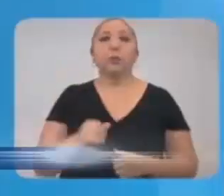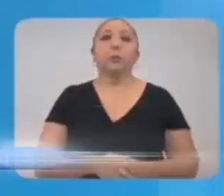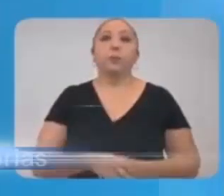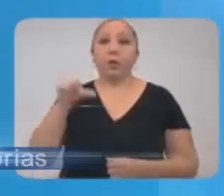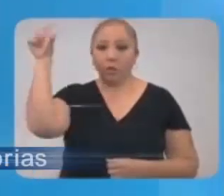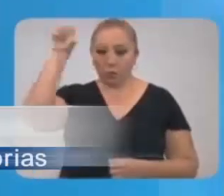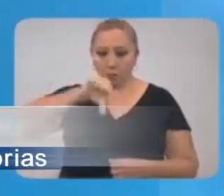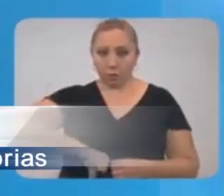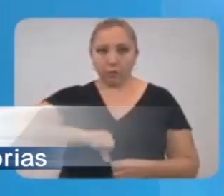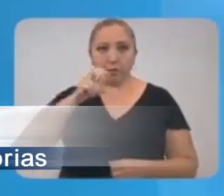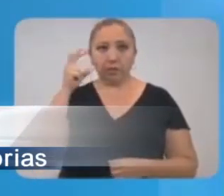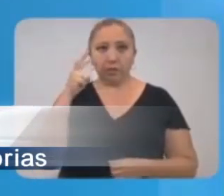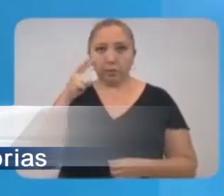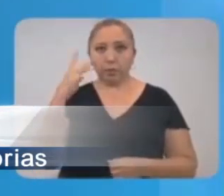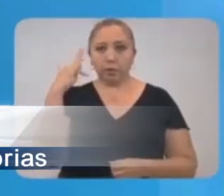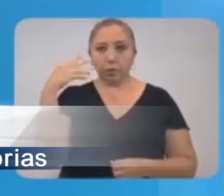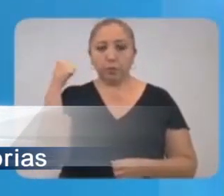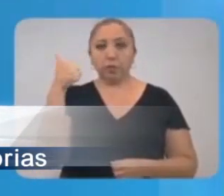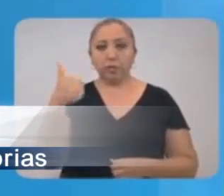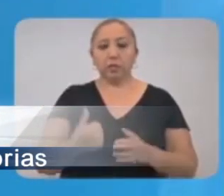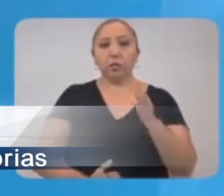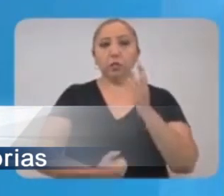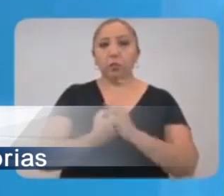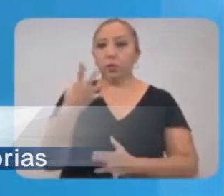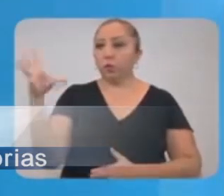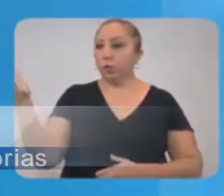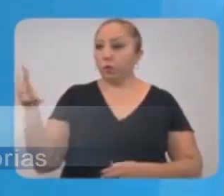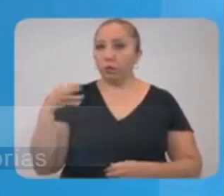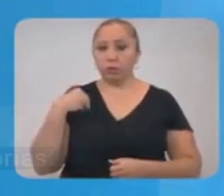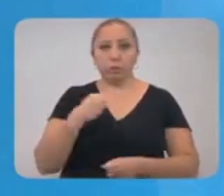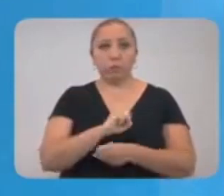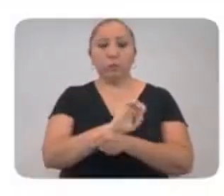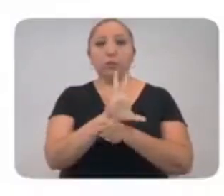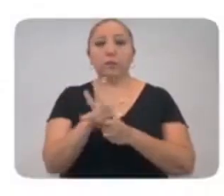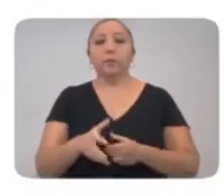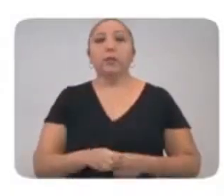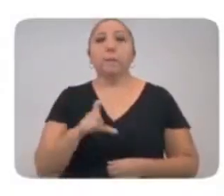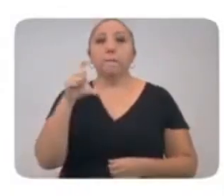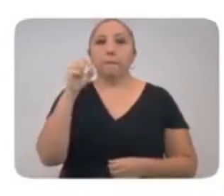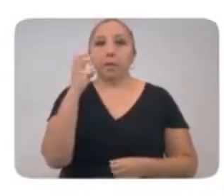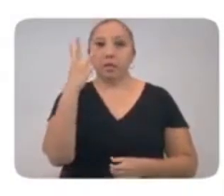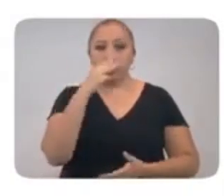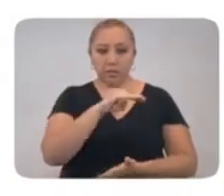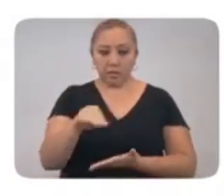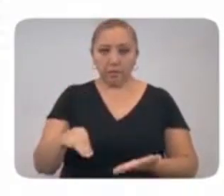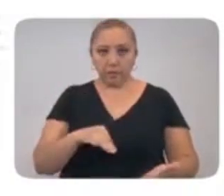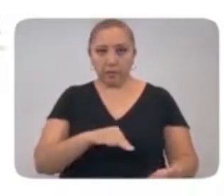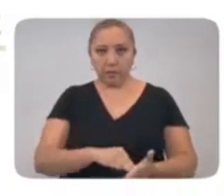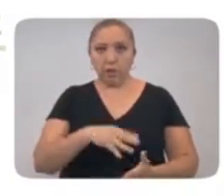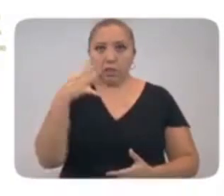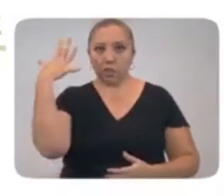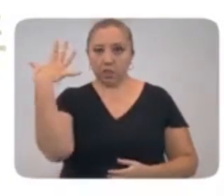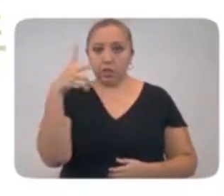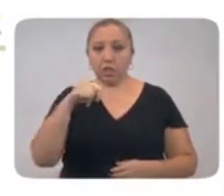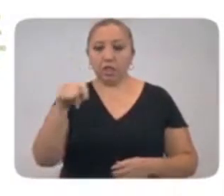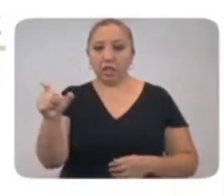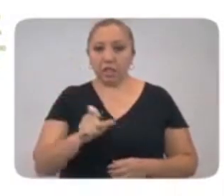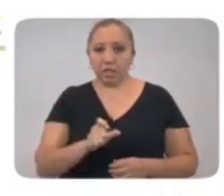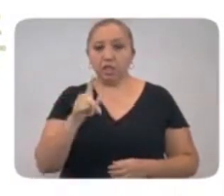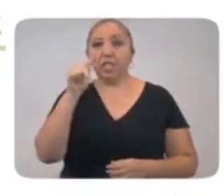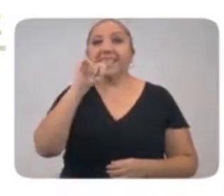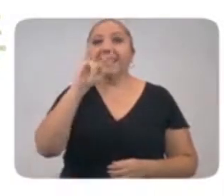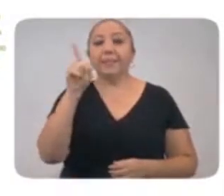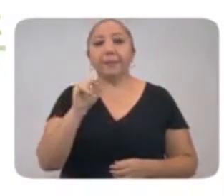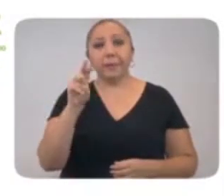Hoy se detectaron 56 nuevos contagios de coronavirus, 23 en Mérida, 5 en Tecach y